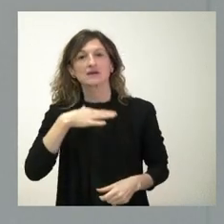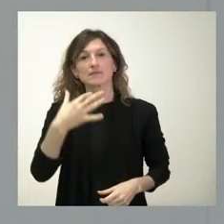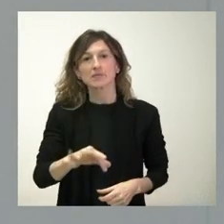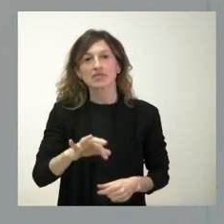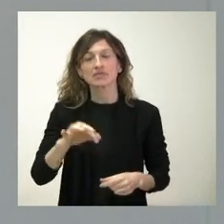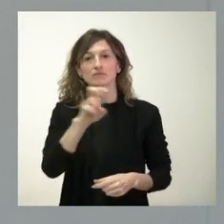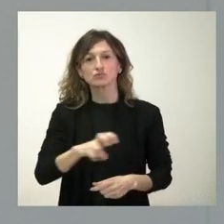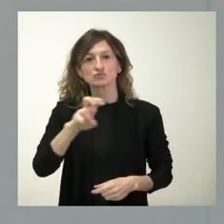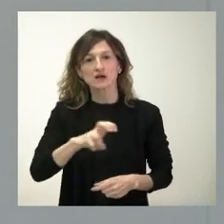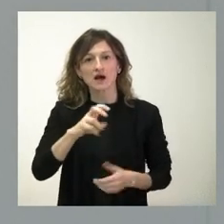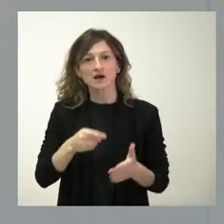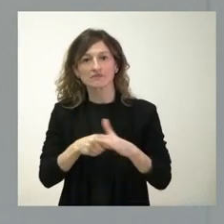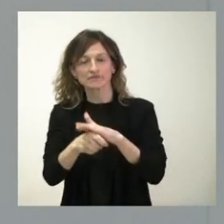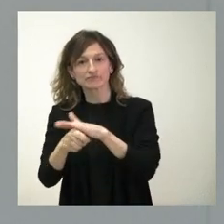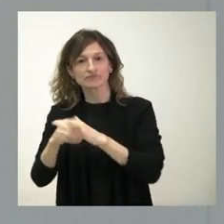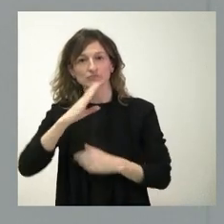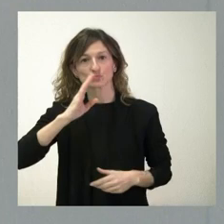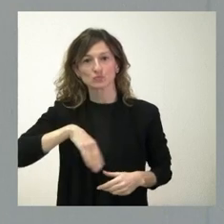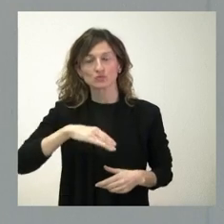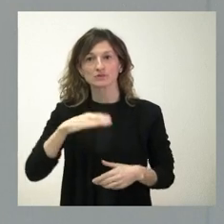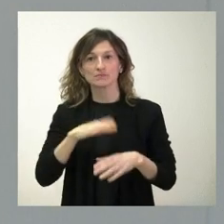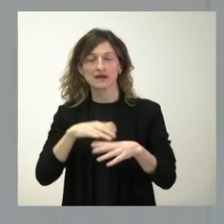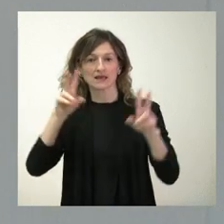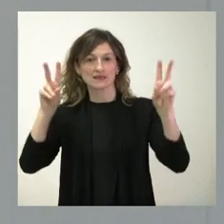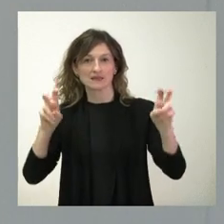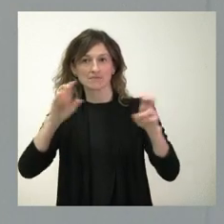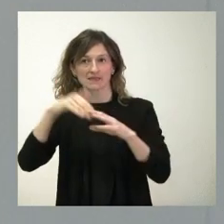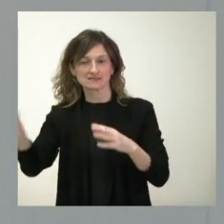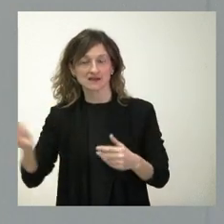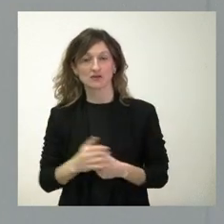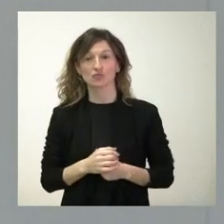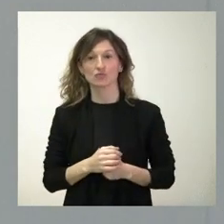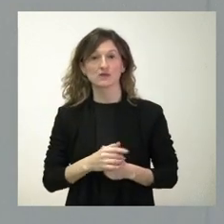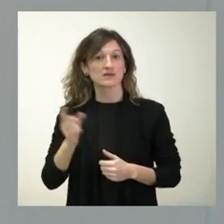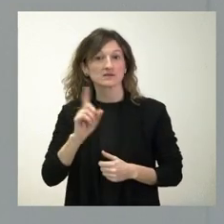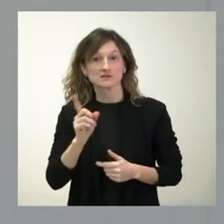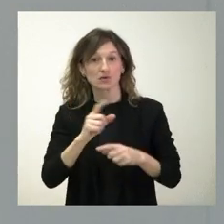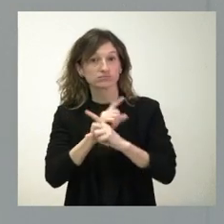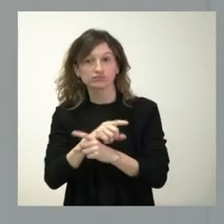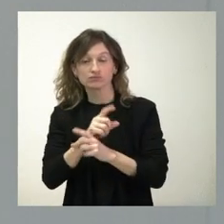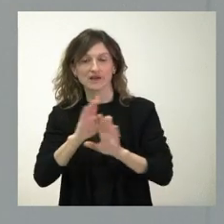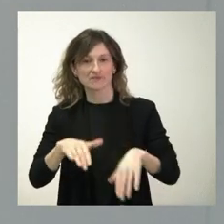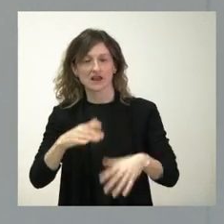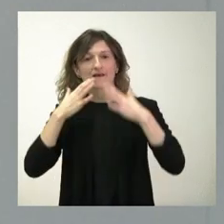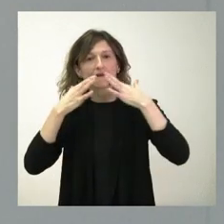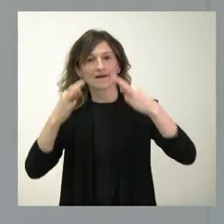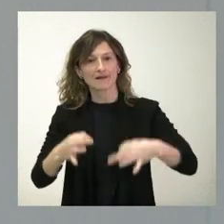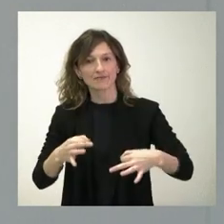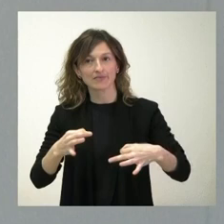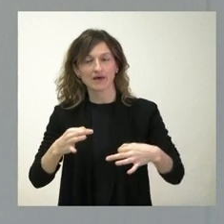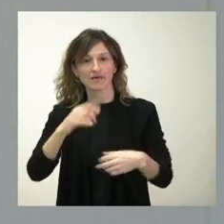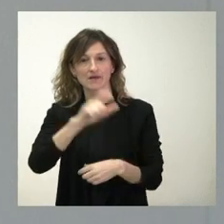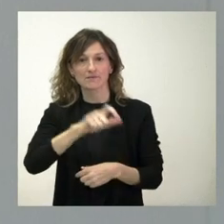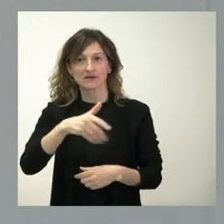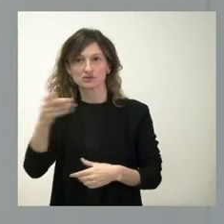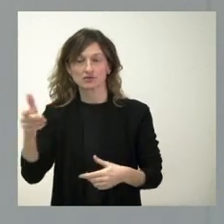encontrar la financiación adecuada para ese instrumento externo. Y si no, pues lógicamente lo que damos garantía al conjunto de las